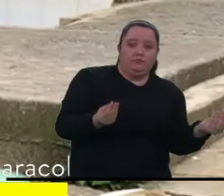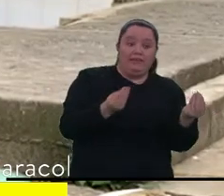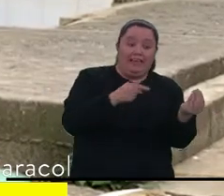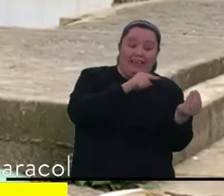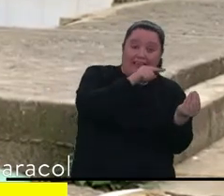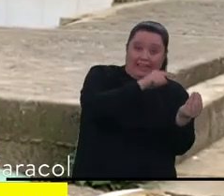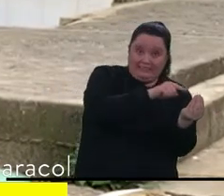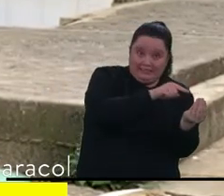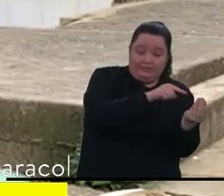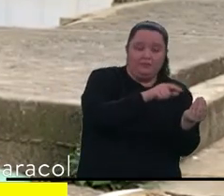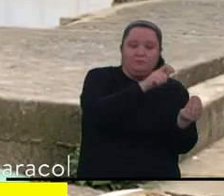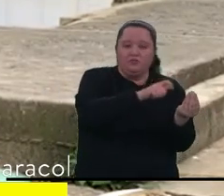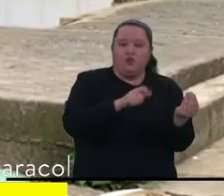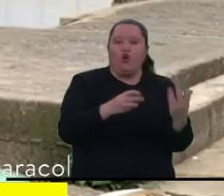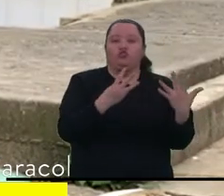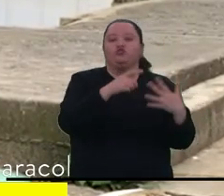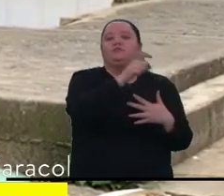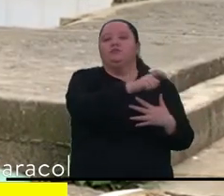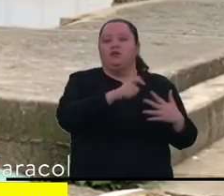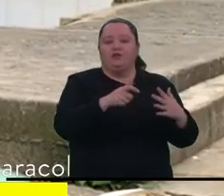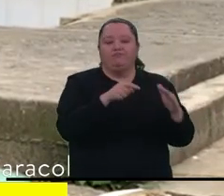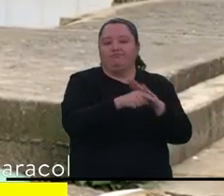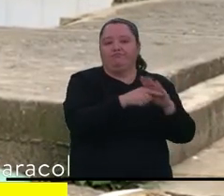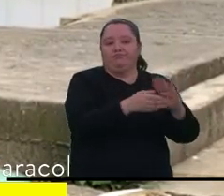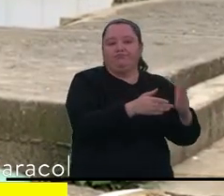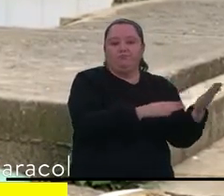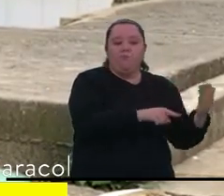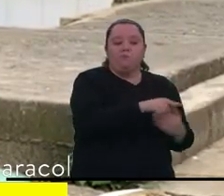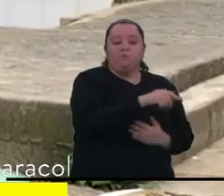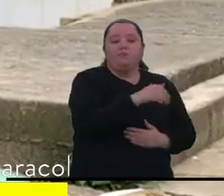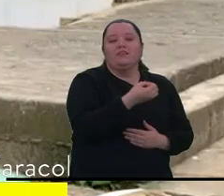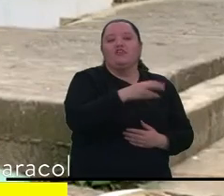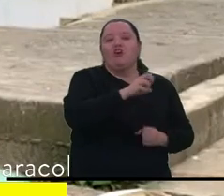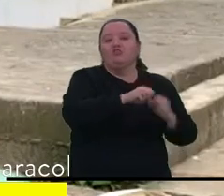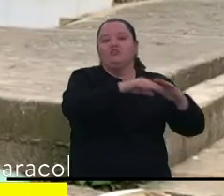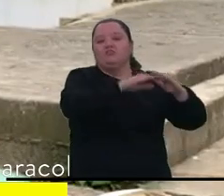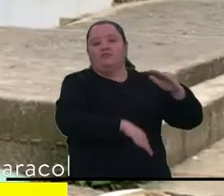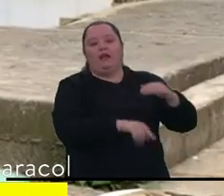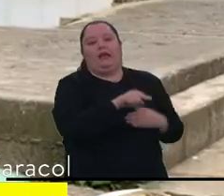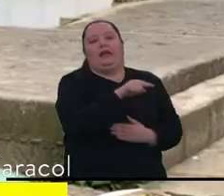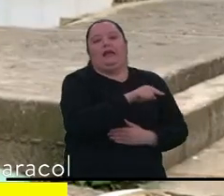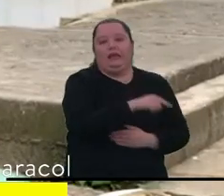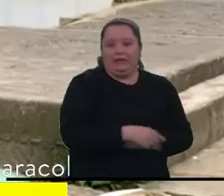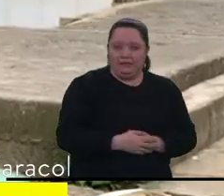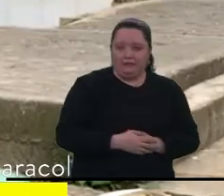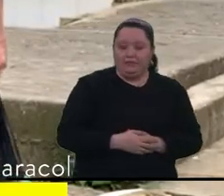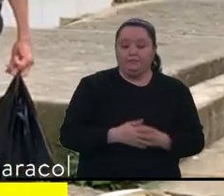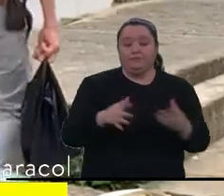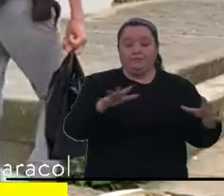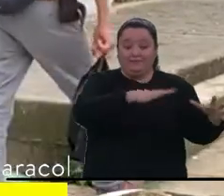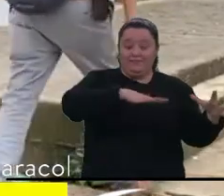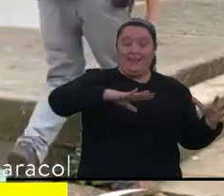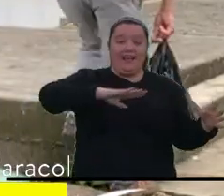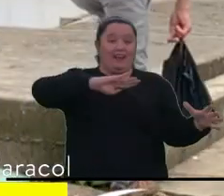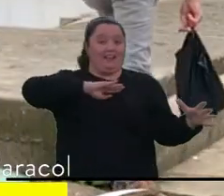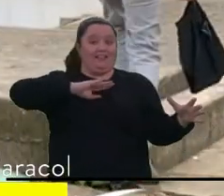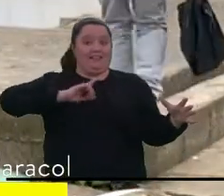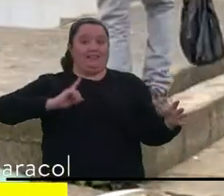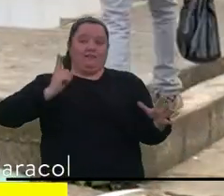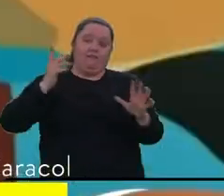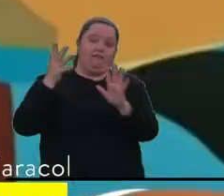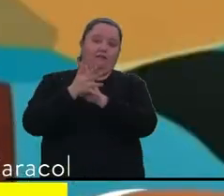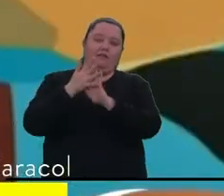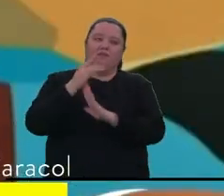perdido cerca de ocho personas entre estas, una menor de edad. El alcalde de la población comentó los hechos.